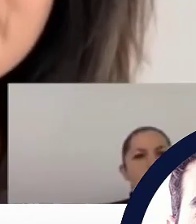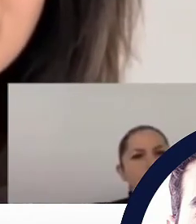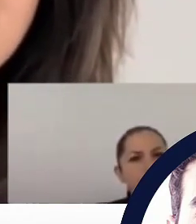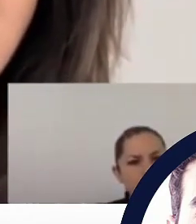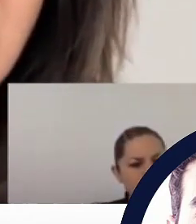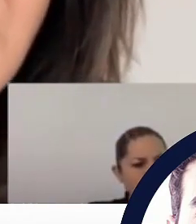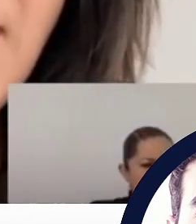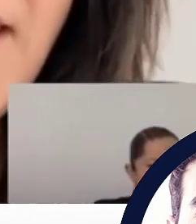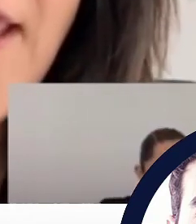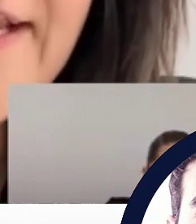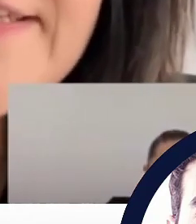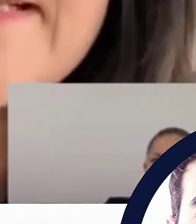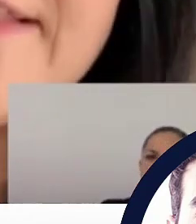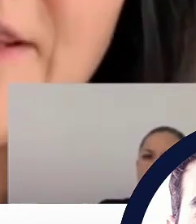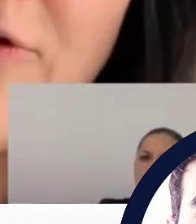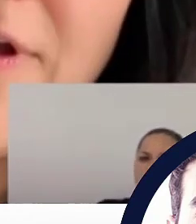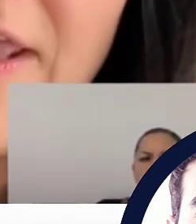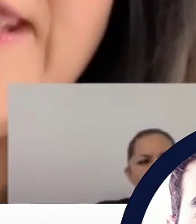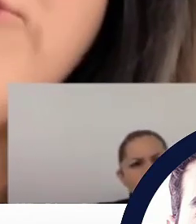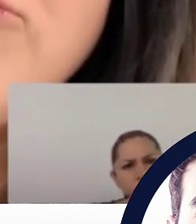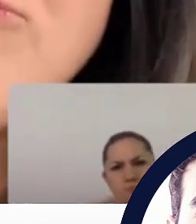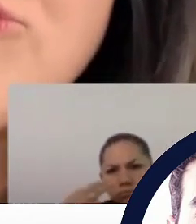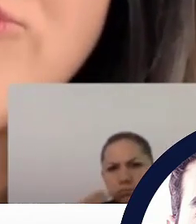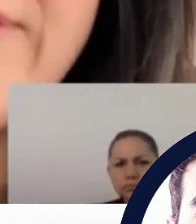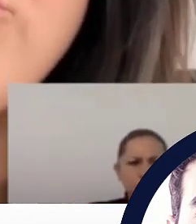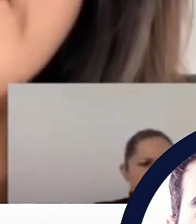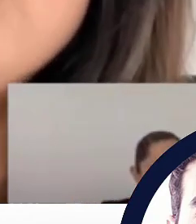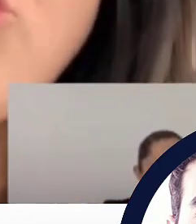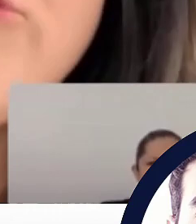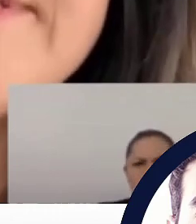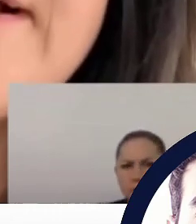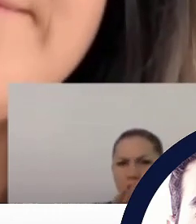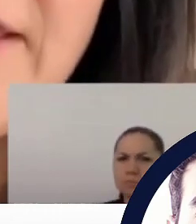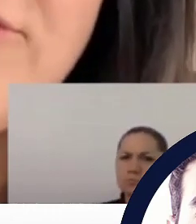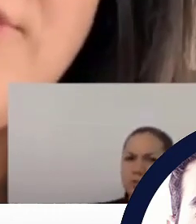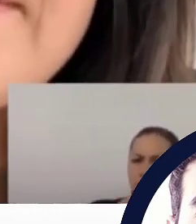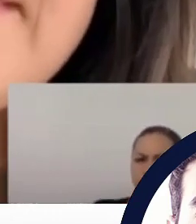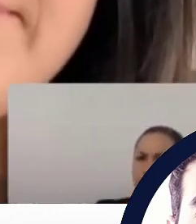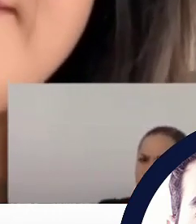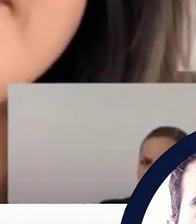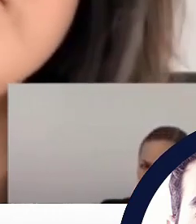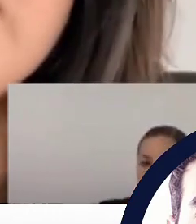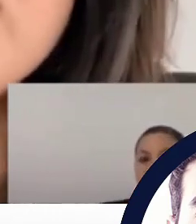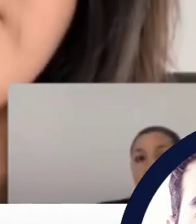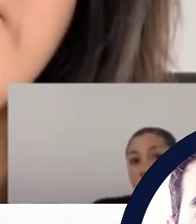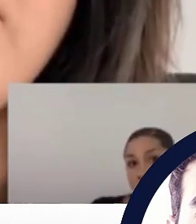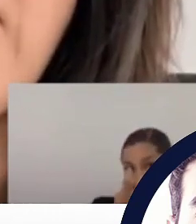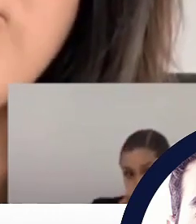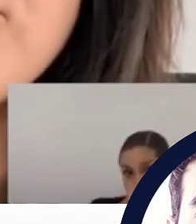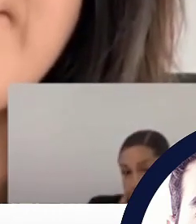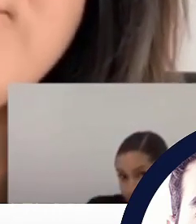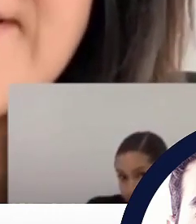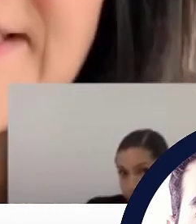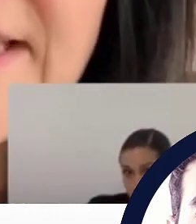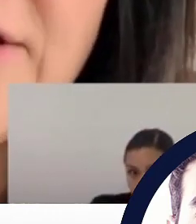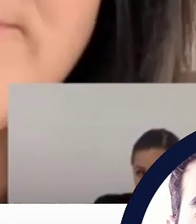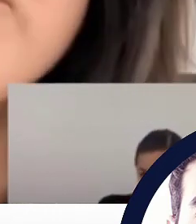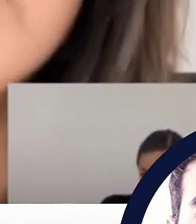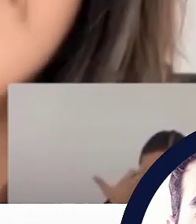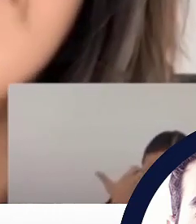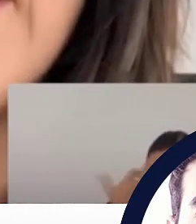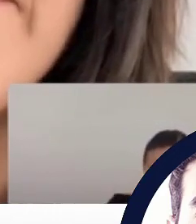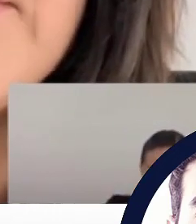las fortalezas que se tienen. Hay ya algunos avances. Creo que, como te digo,